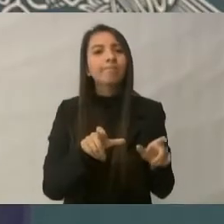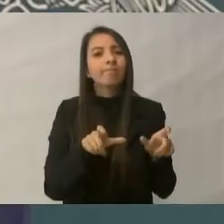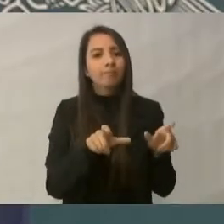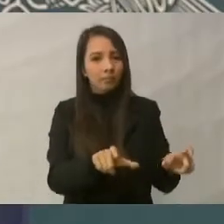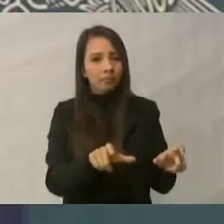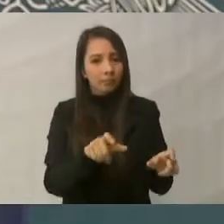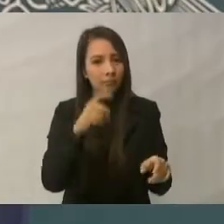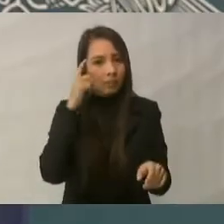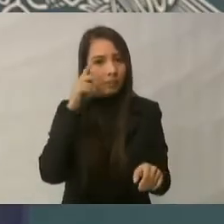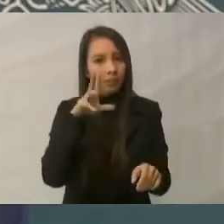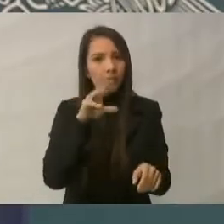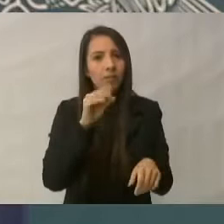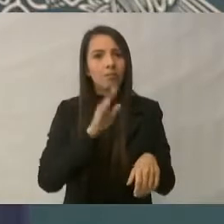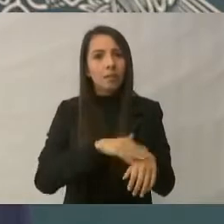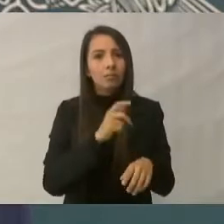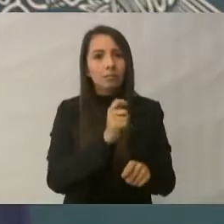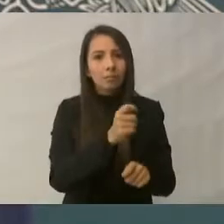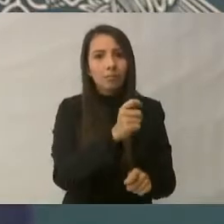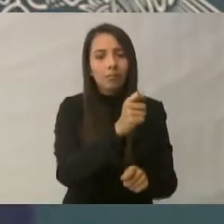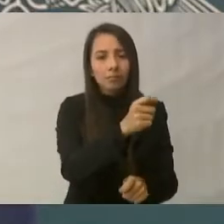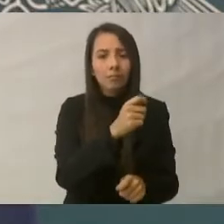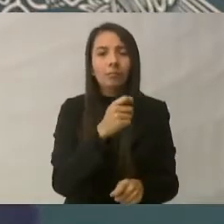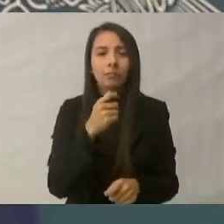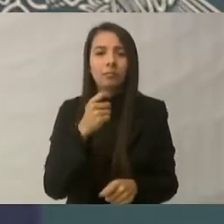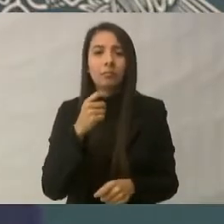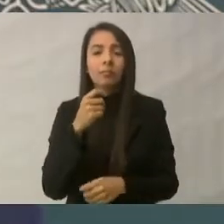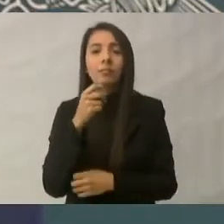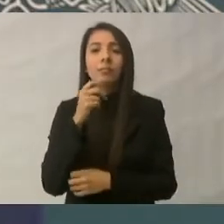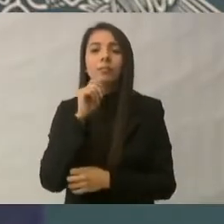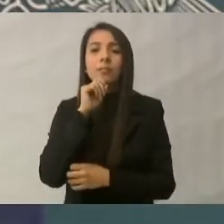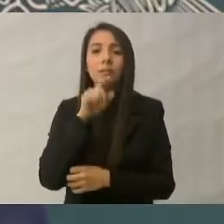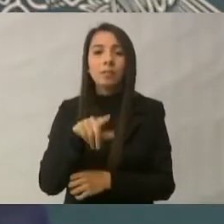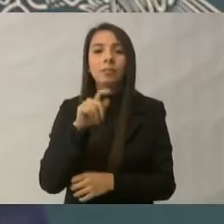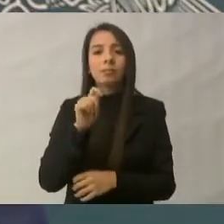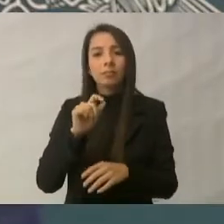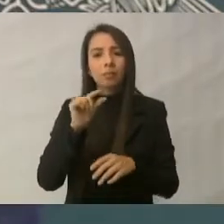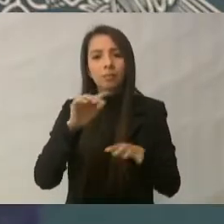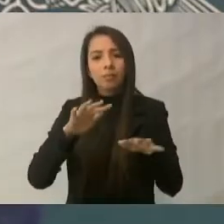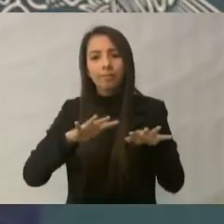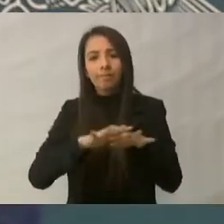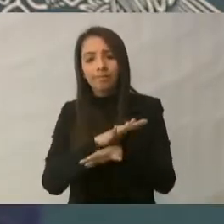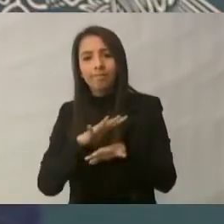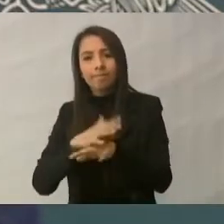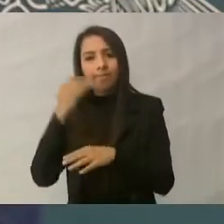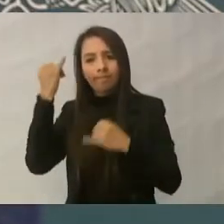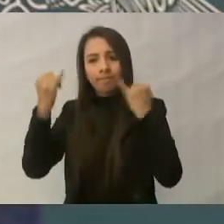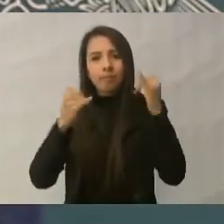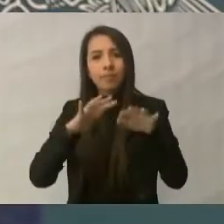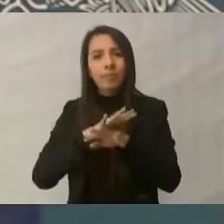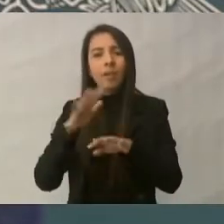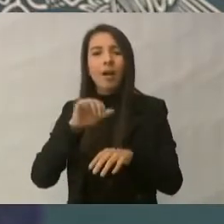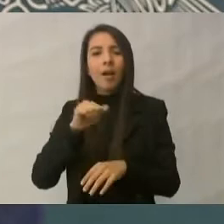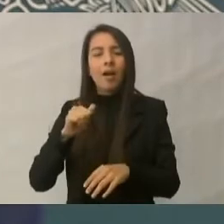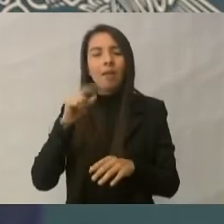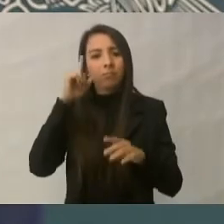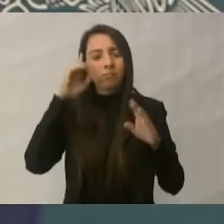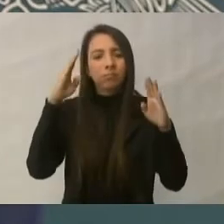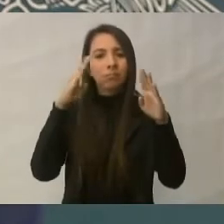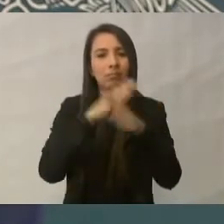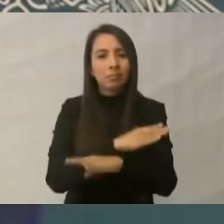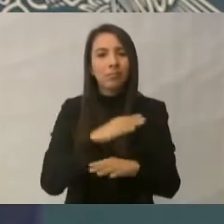cambiando la cultura de la transformación, reconversión de artes de pesca, artes de pesca más